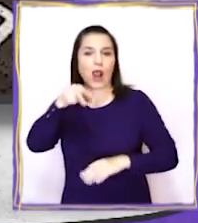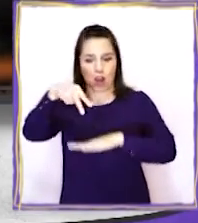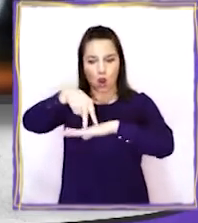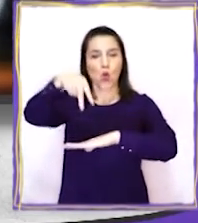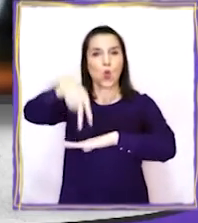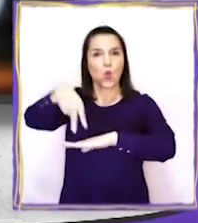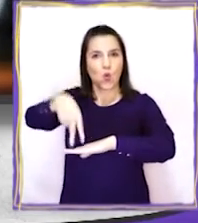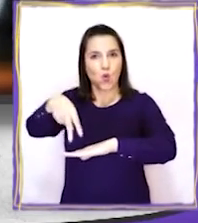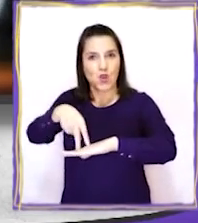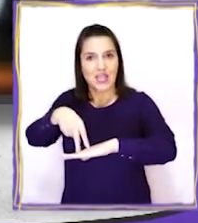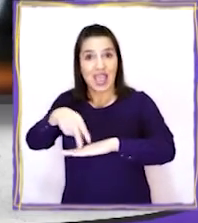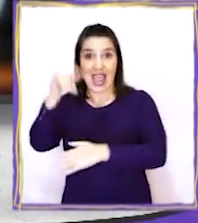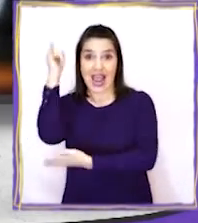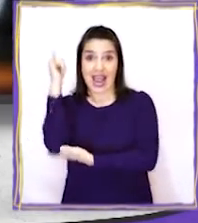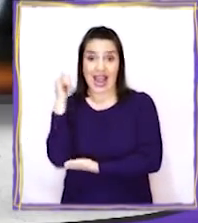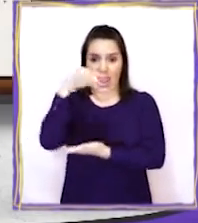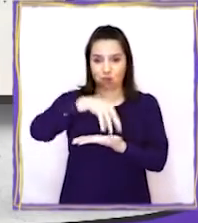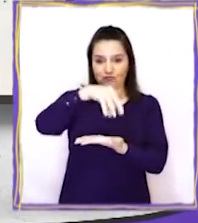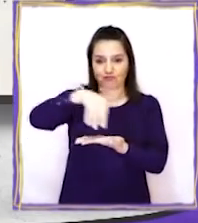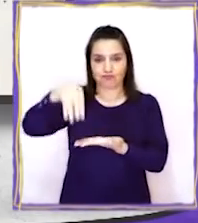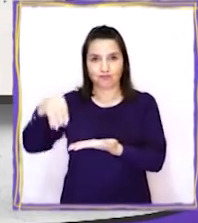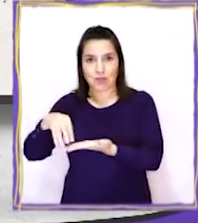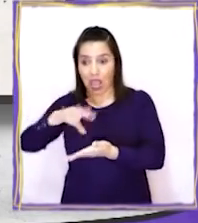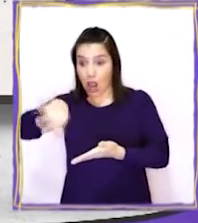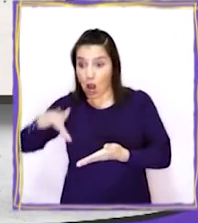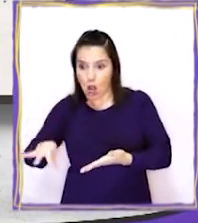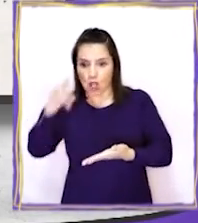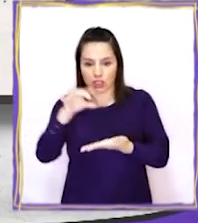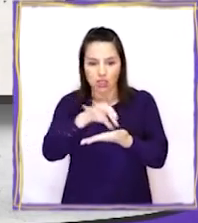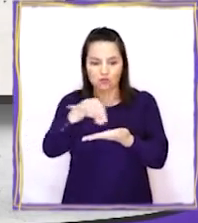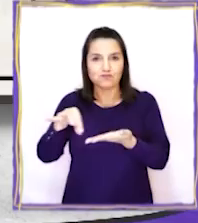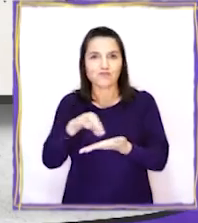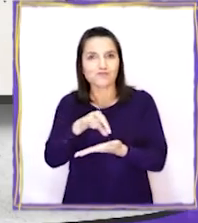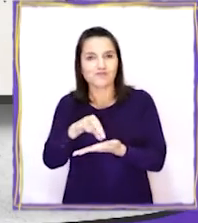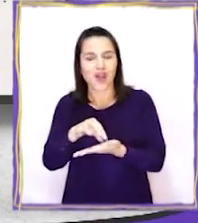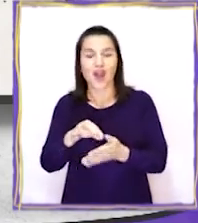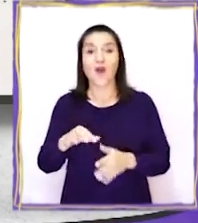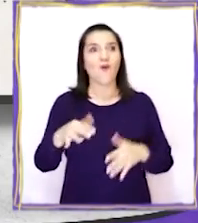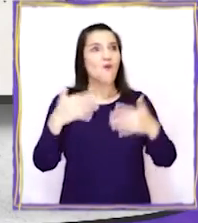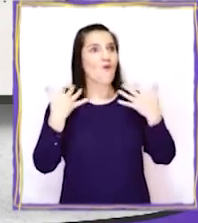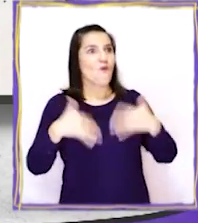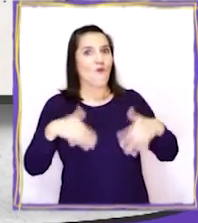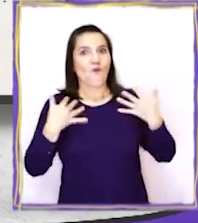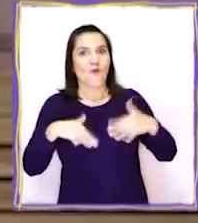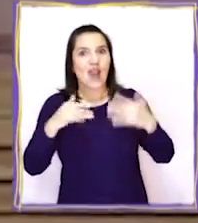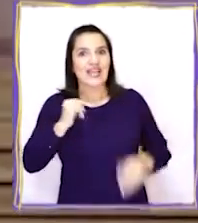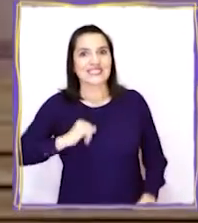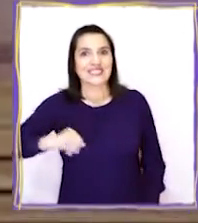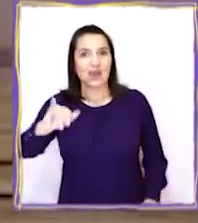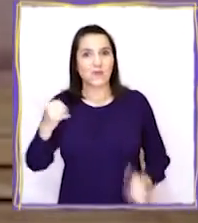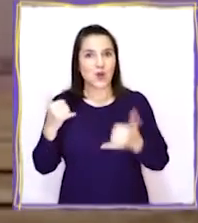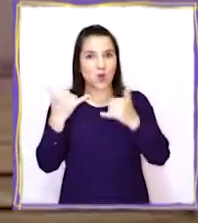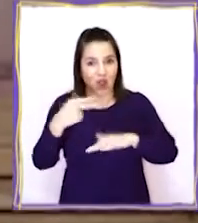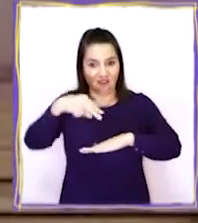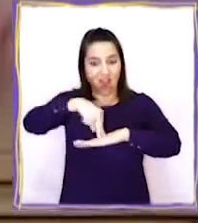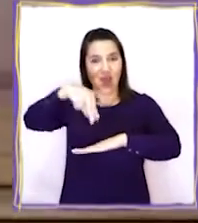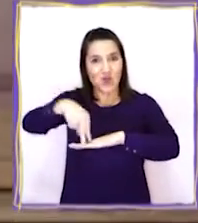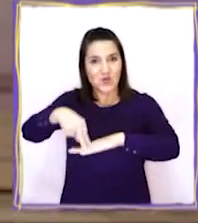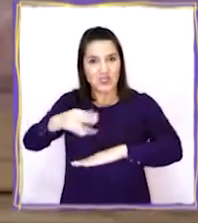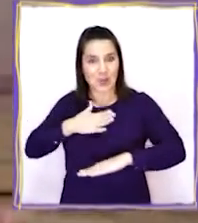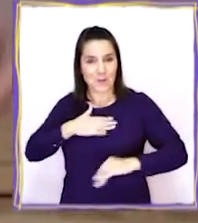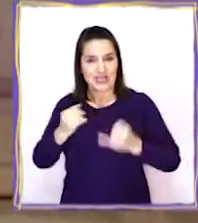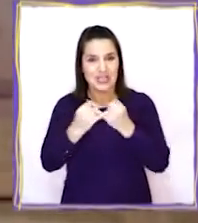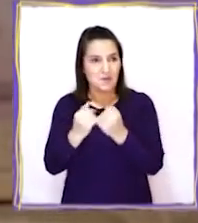luche, el ajedrez, la lotería y las damas. ¡Oh! ¡Eso es increíble! Yo siempre jugaba el luche